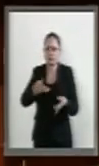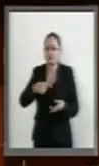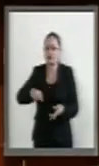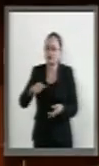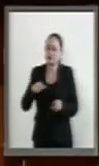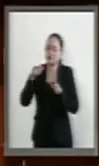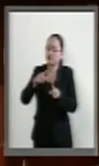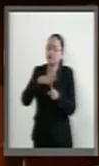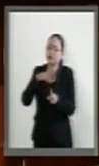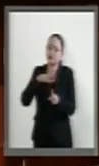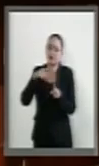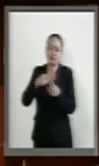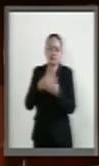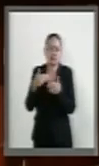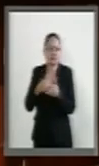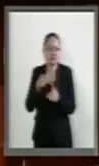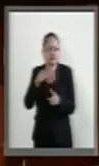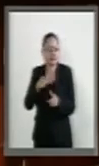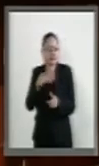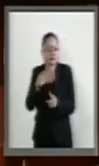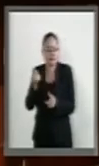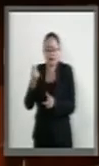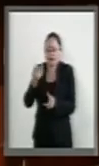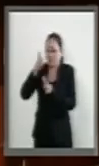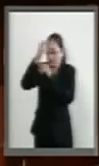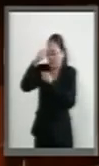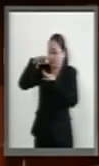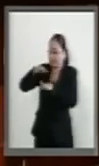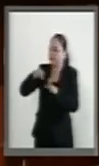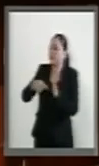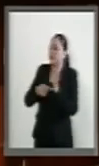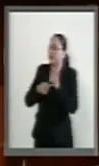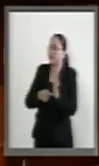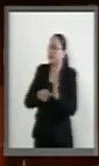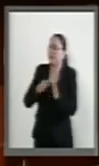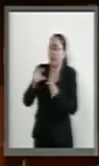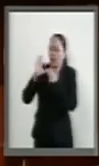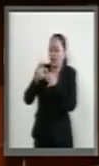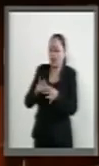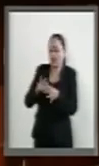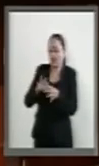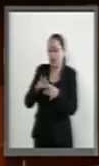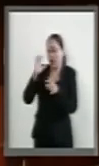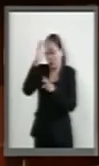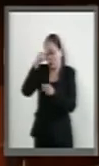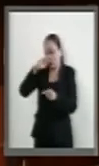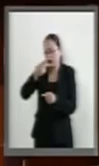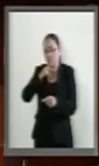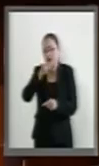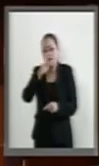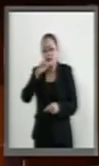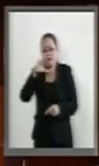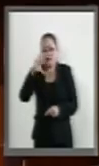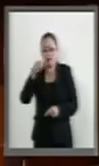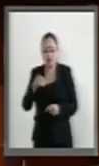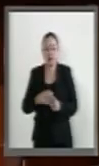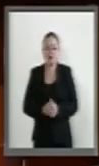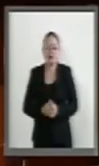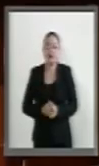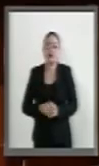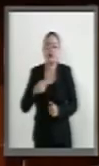podemos encontrar ahora puntos de coincidencia a partir de la Alianza del Pacífico. Hemos trazado